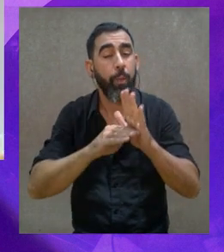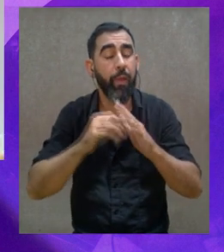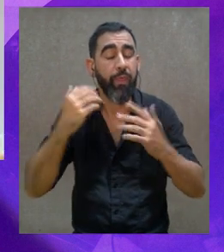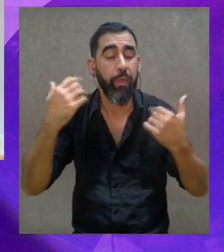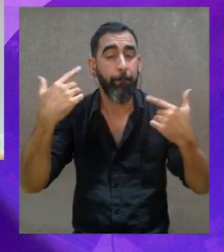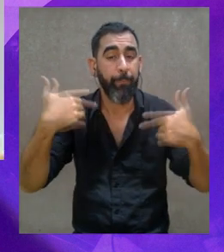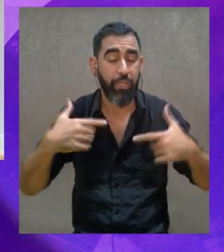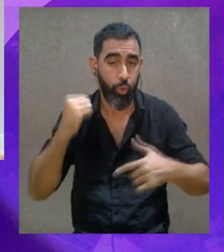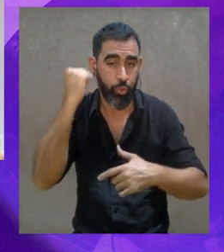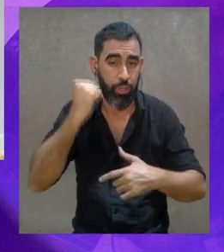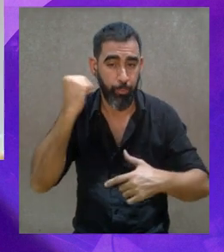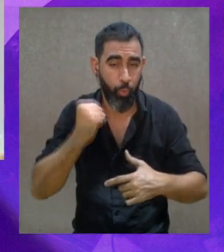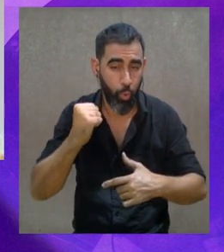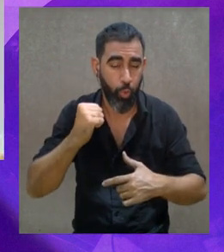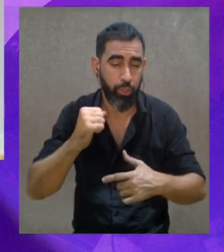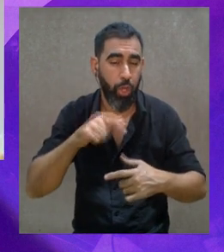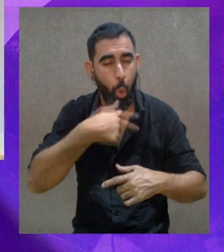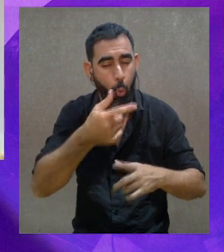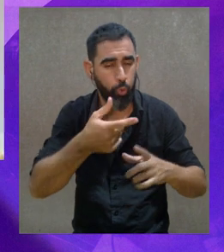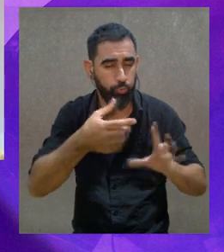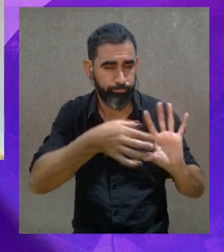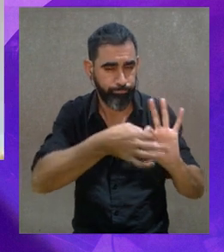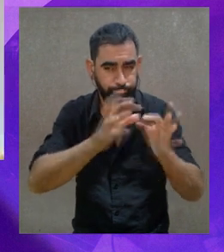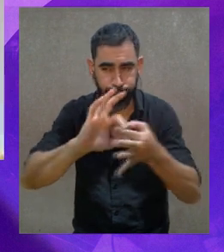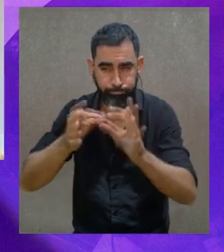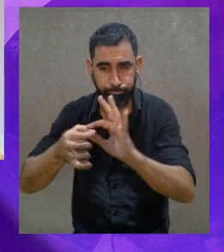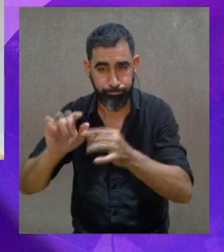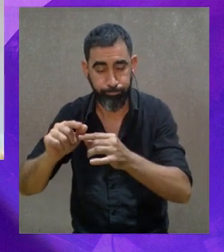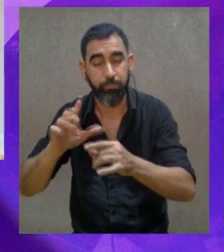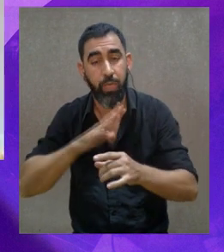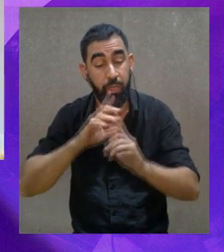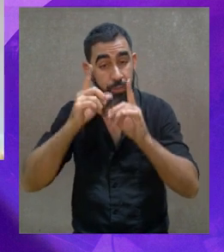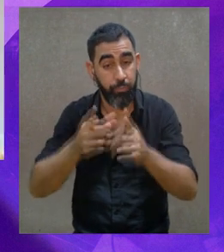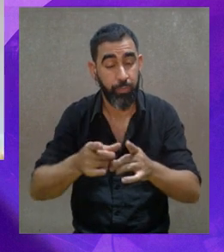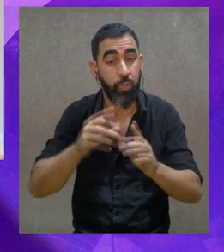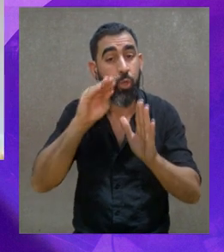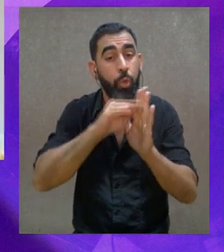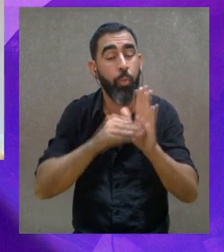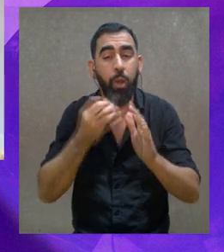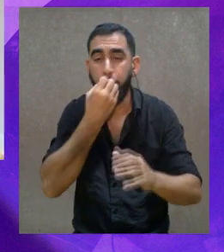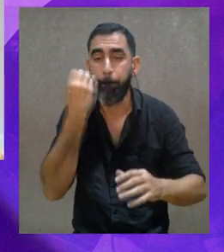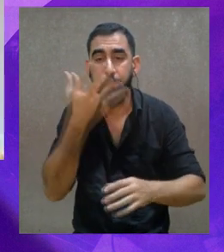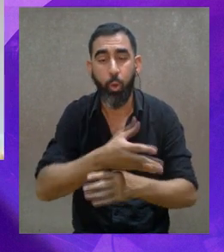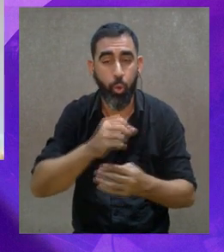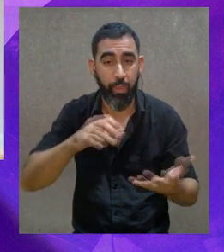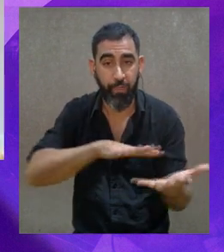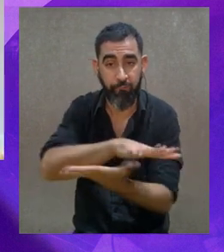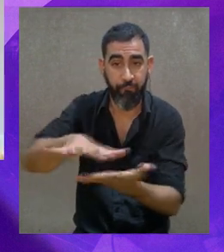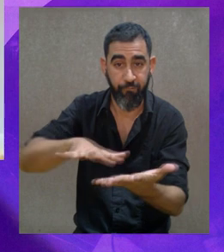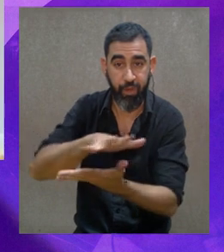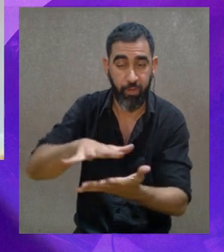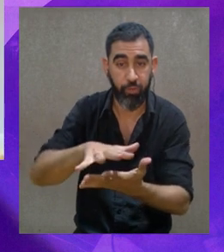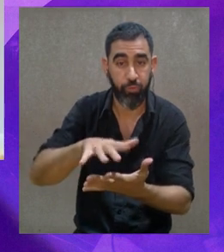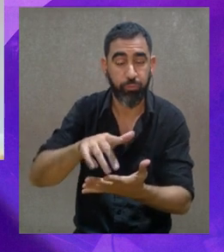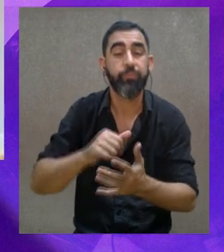programa entre el Ministerio del Transporte y otras alianzas que teníamos, un programa de